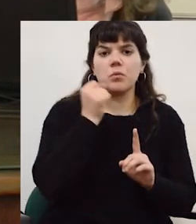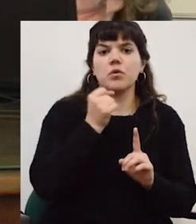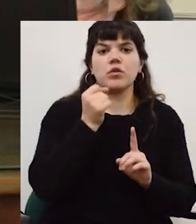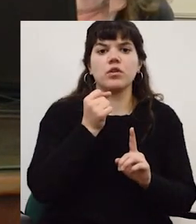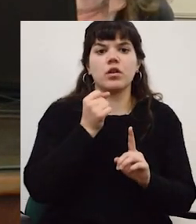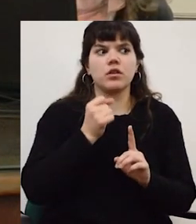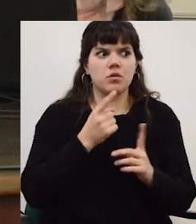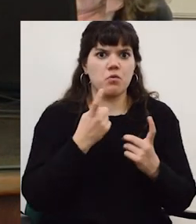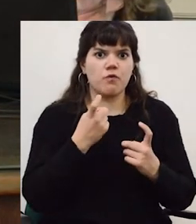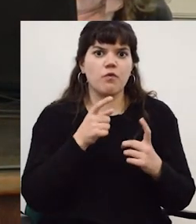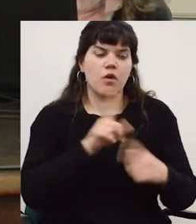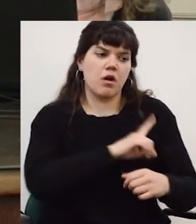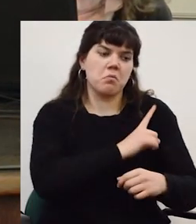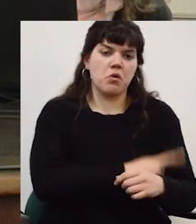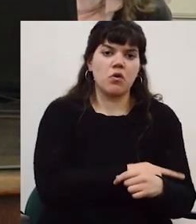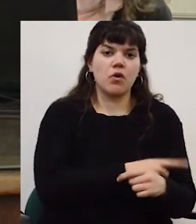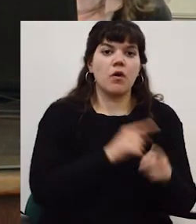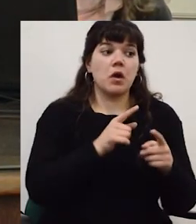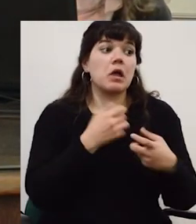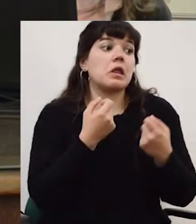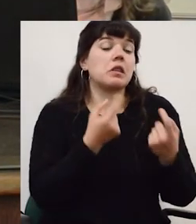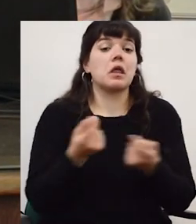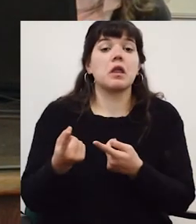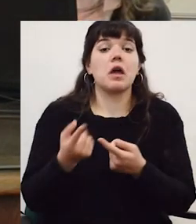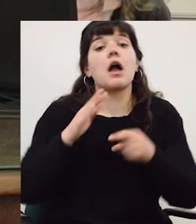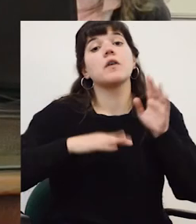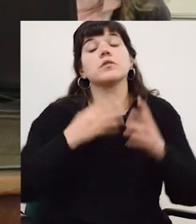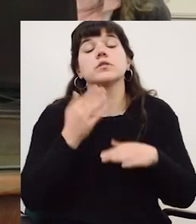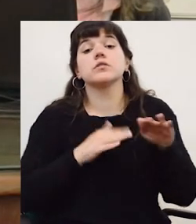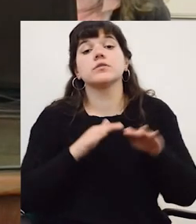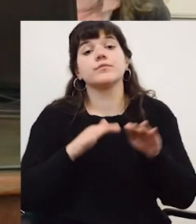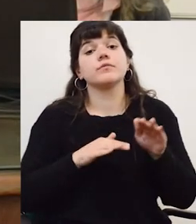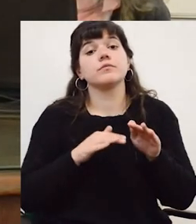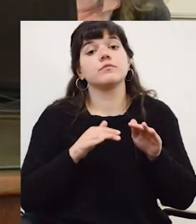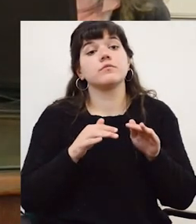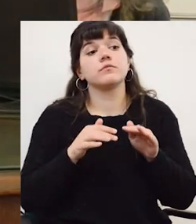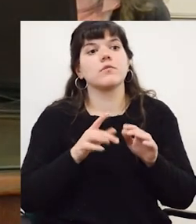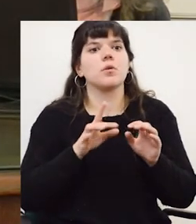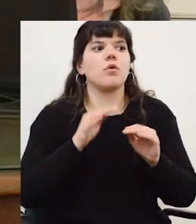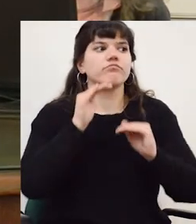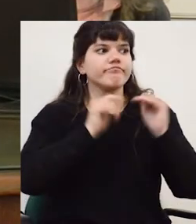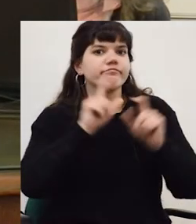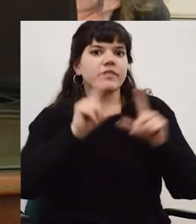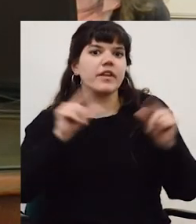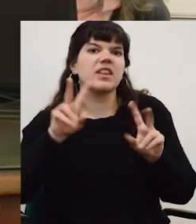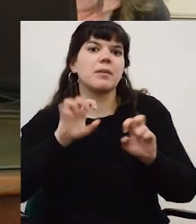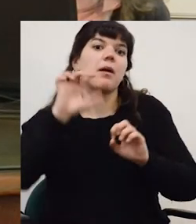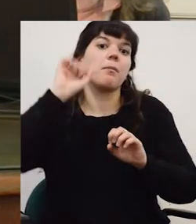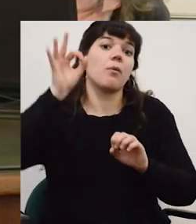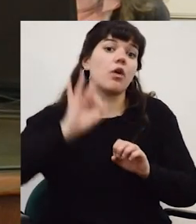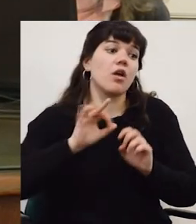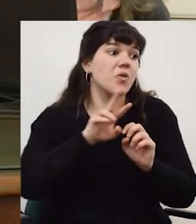hay universidades muy importantes y muy fuertes que ofrecen muchas veces